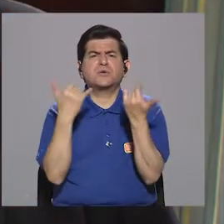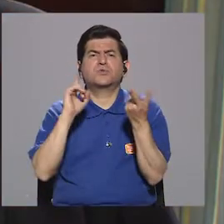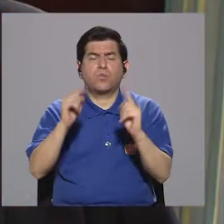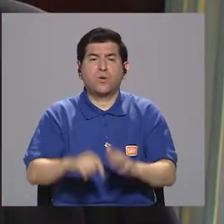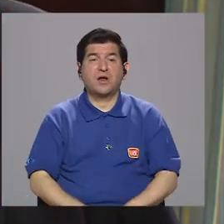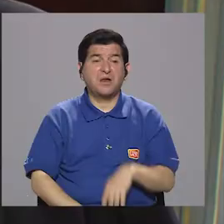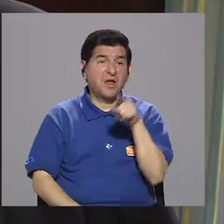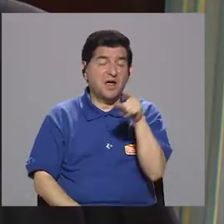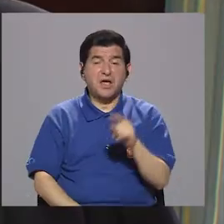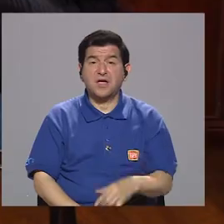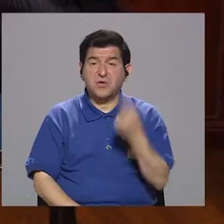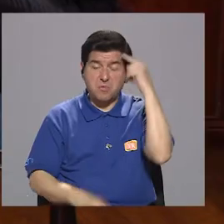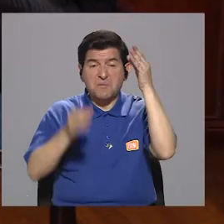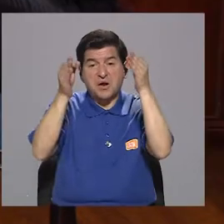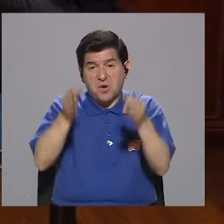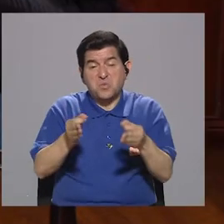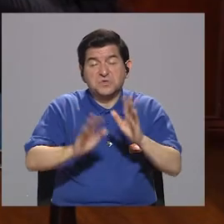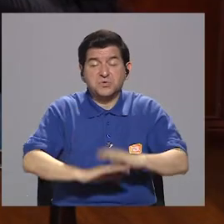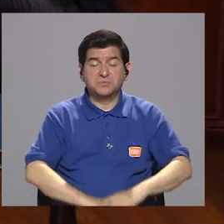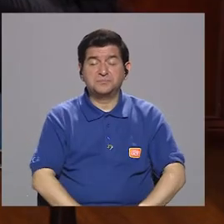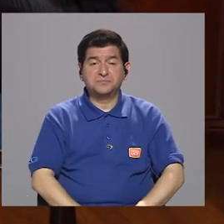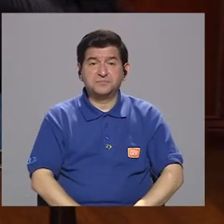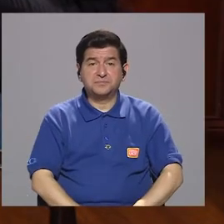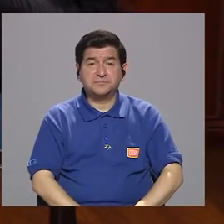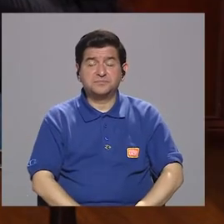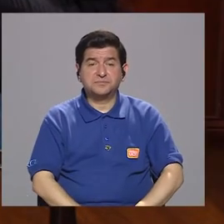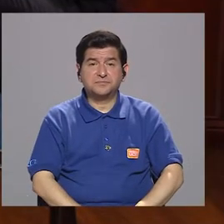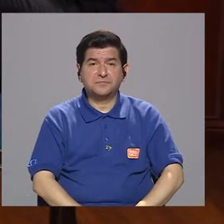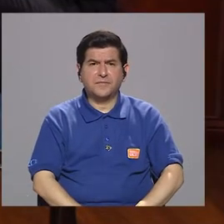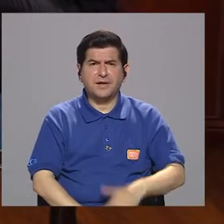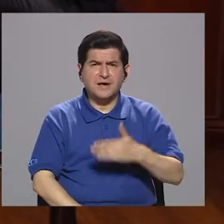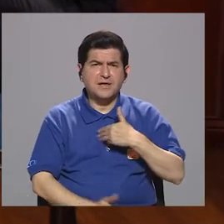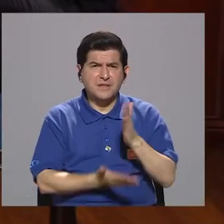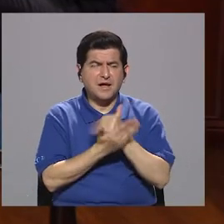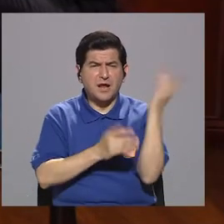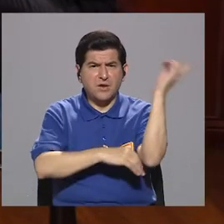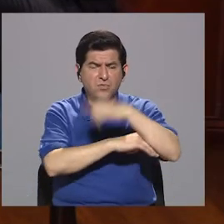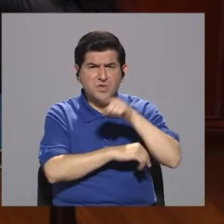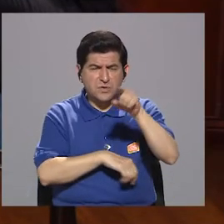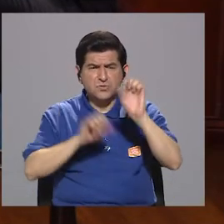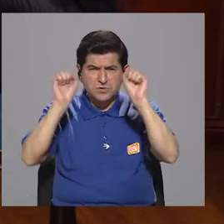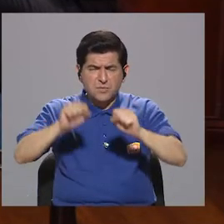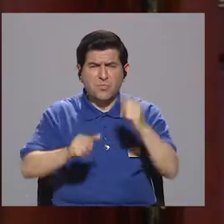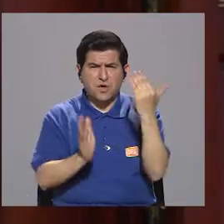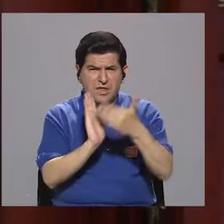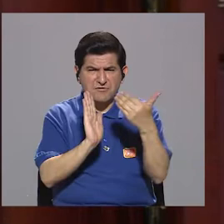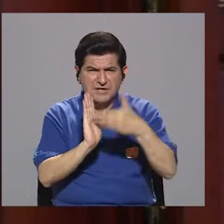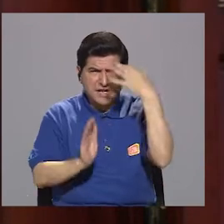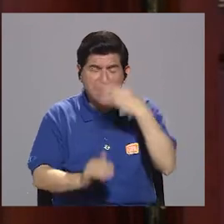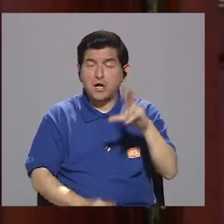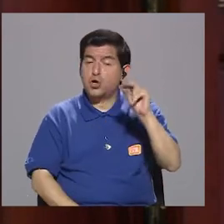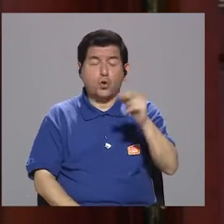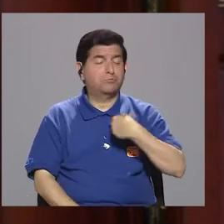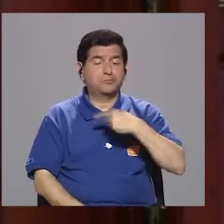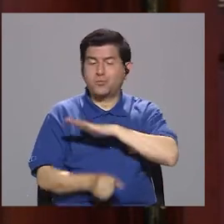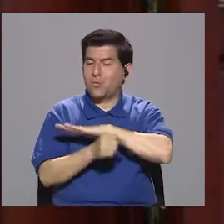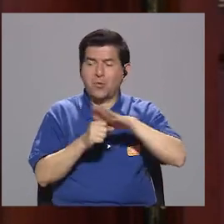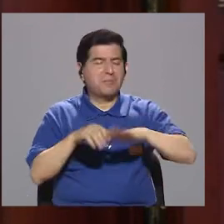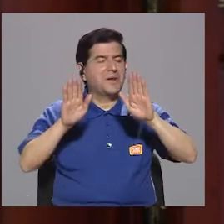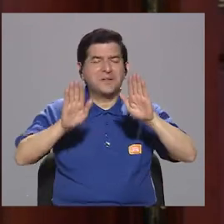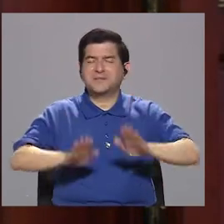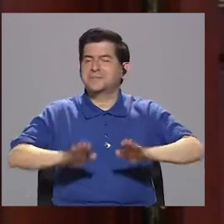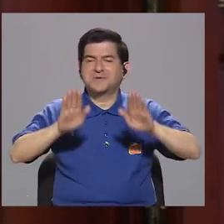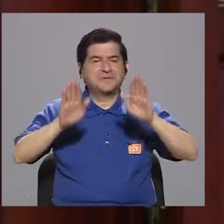don Johnny? Está para un juicio. Está para juicio. Y tiene alguna fecha y usted no cree que le puede perjudicar. No, yo estoy completamente